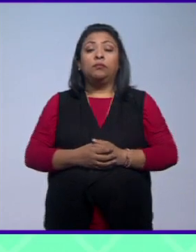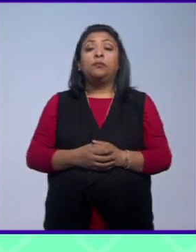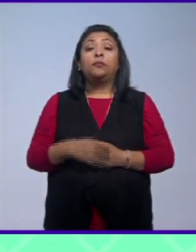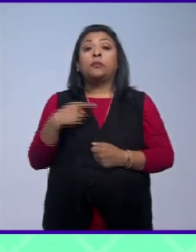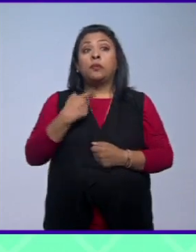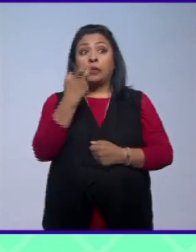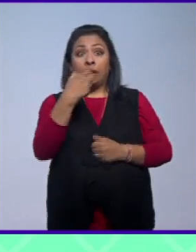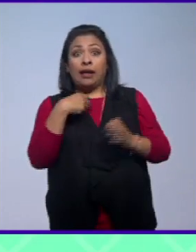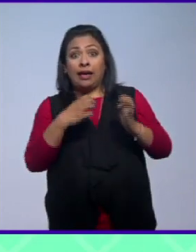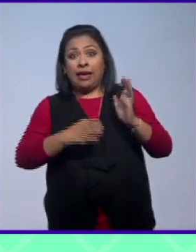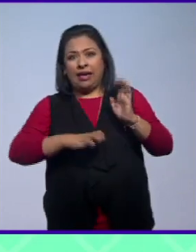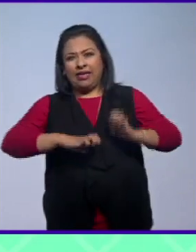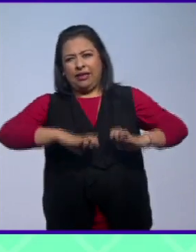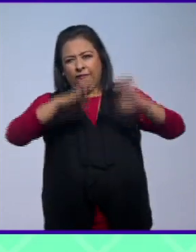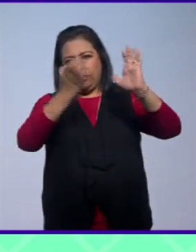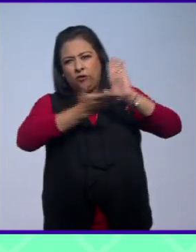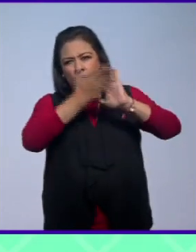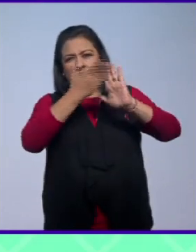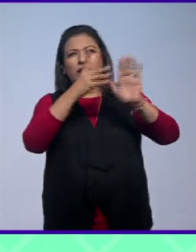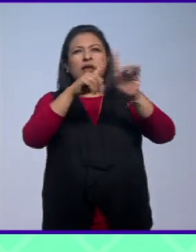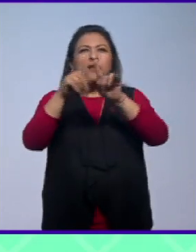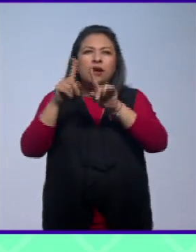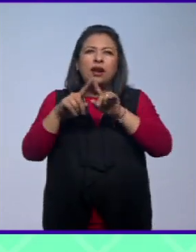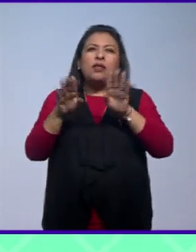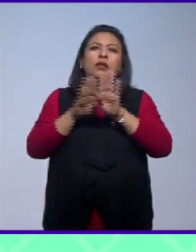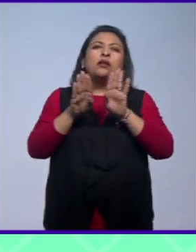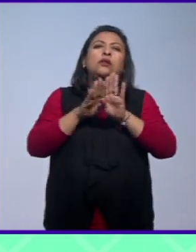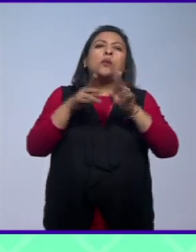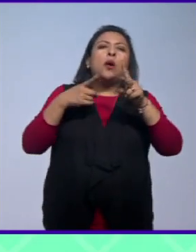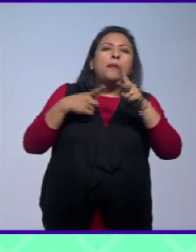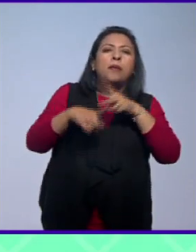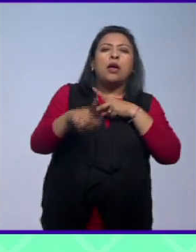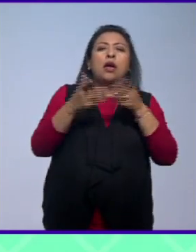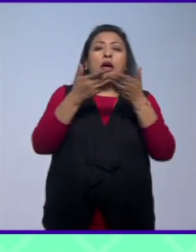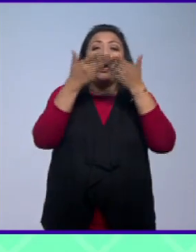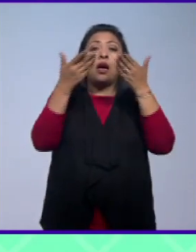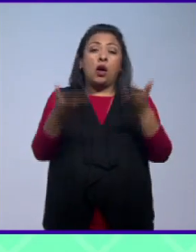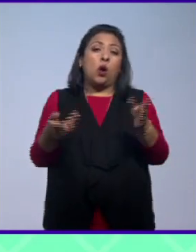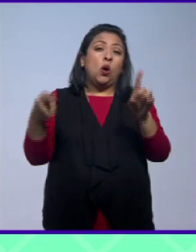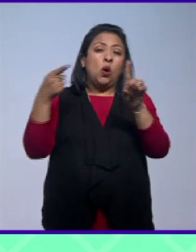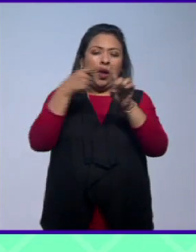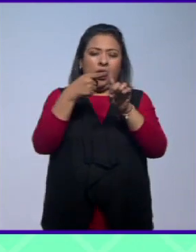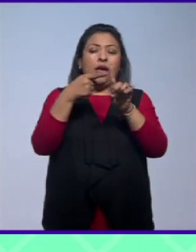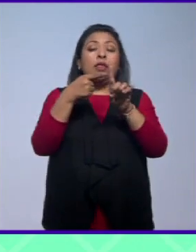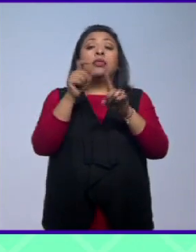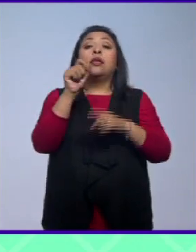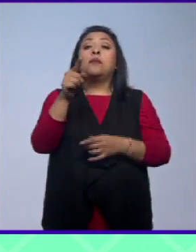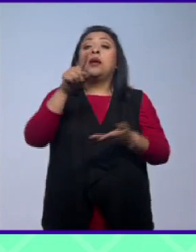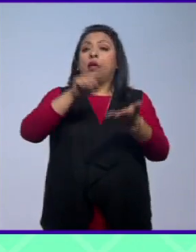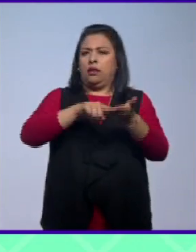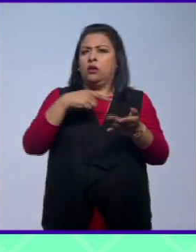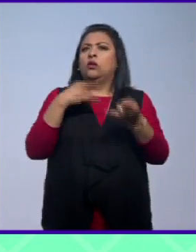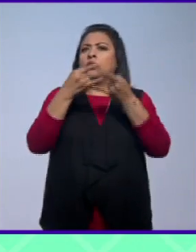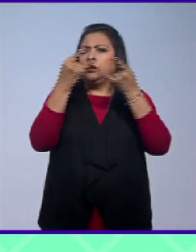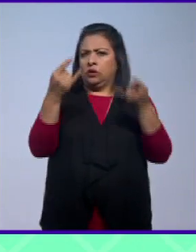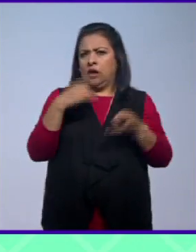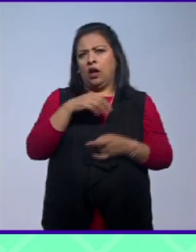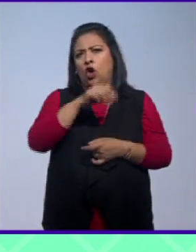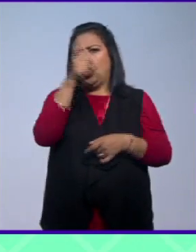edificio, con sus distintos orígenes y actual destino, también cuenta otra historia,